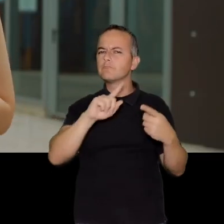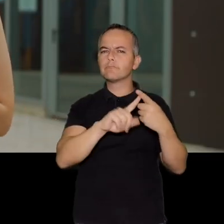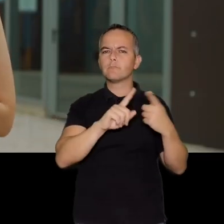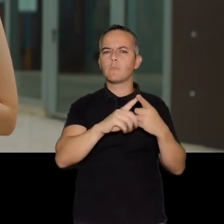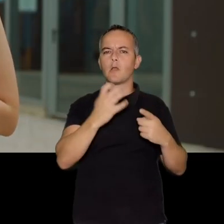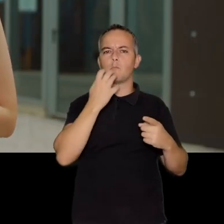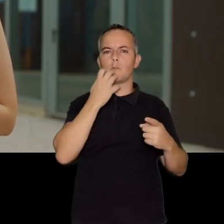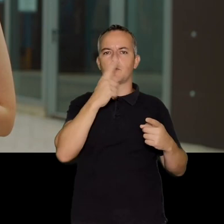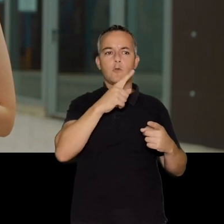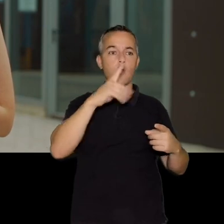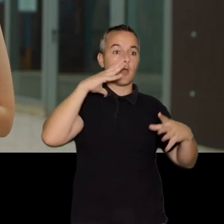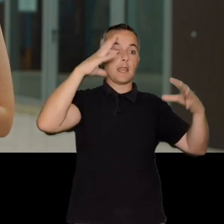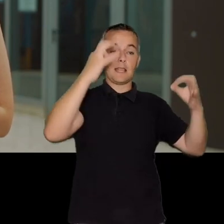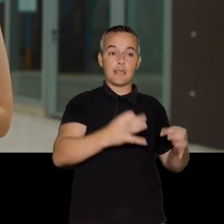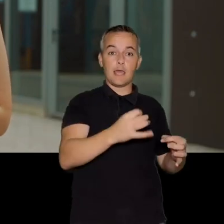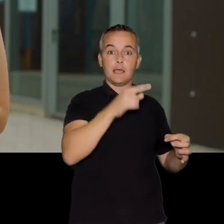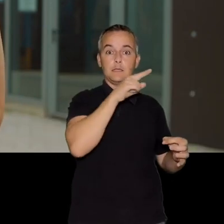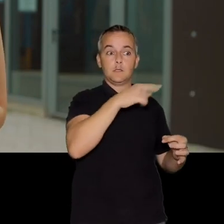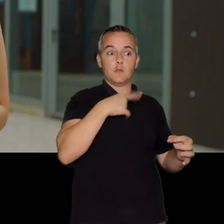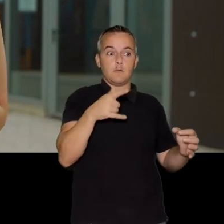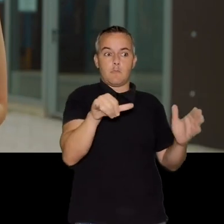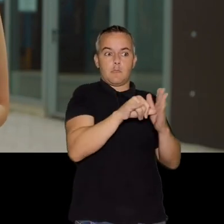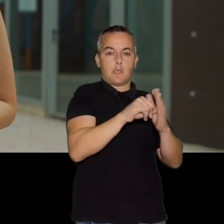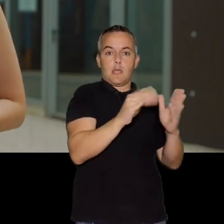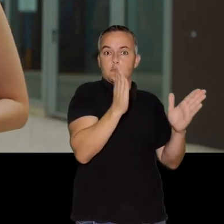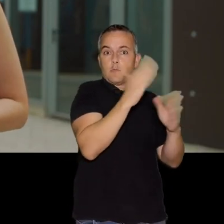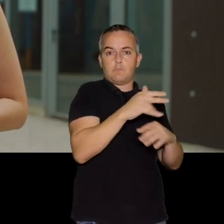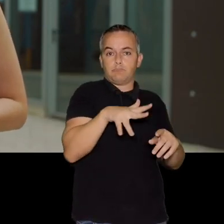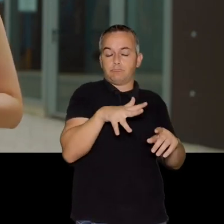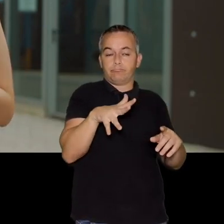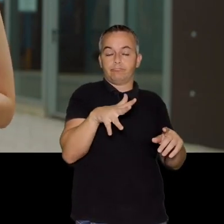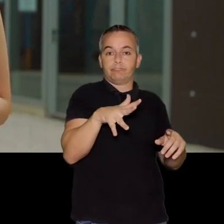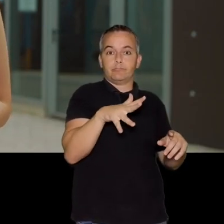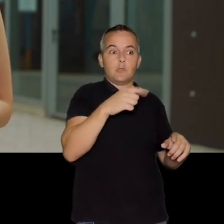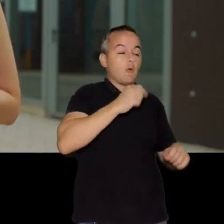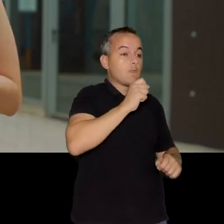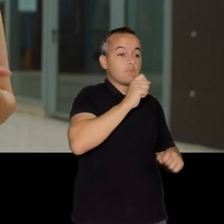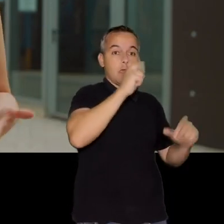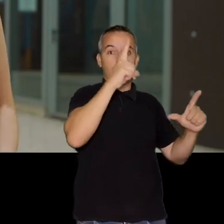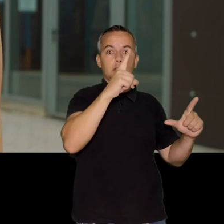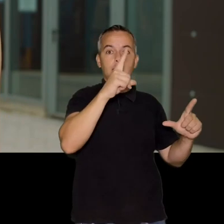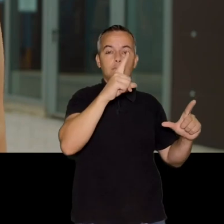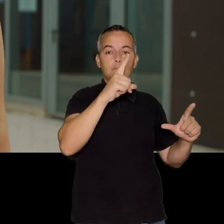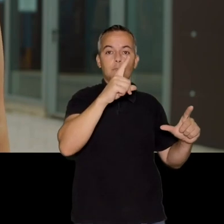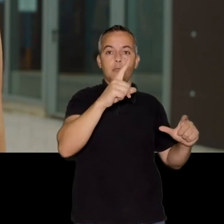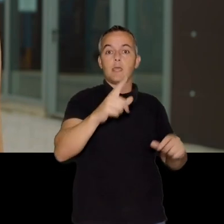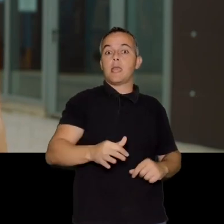cuenta de varias cosas. Primera, para ser más consciente de una realidad que no tenía tan cercana por circunstancias y segundo, para